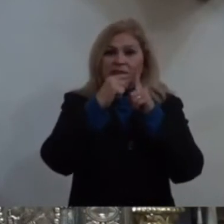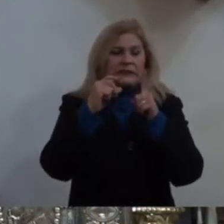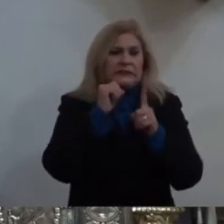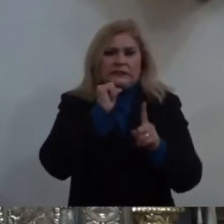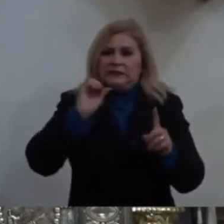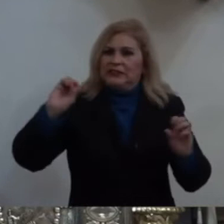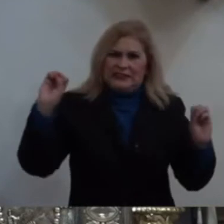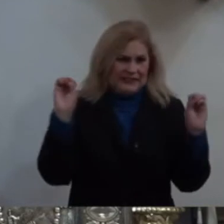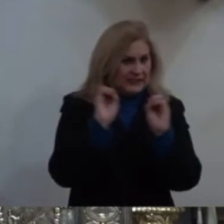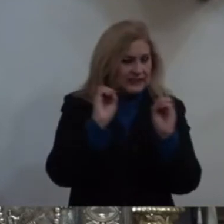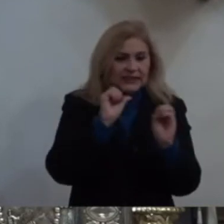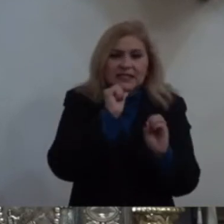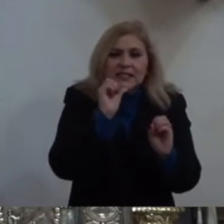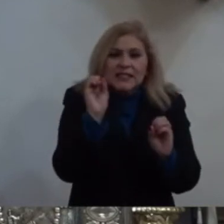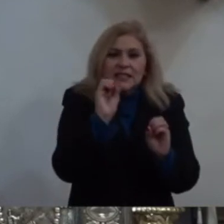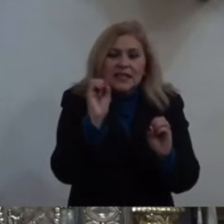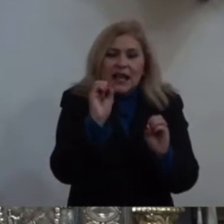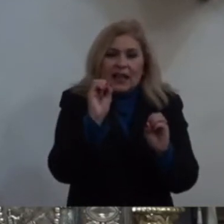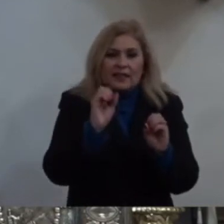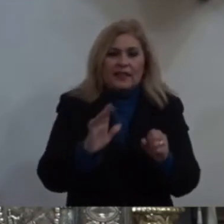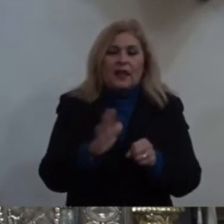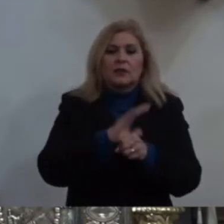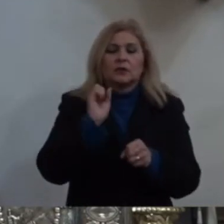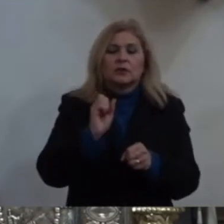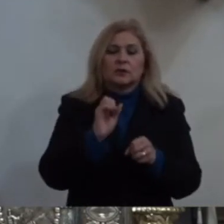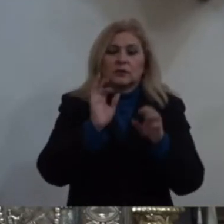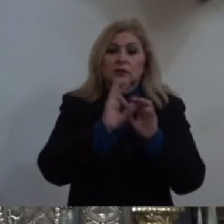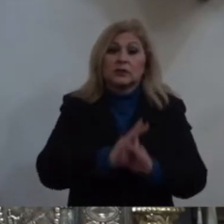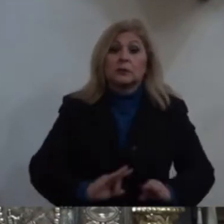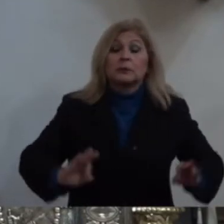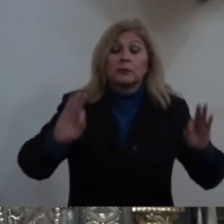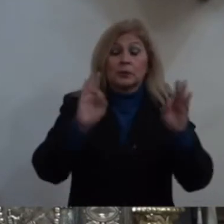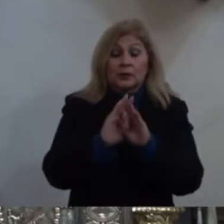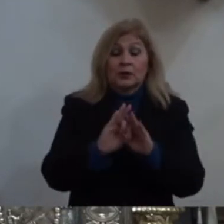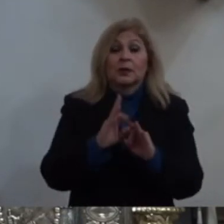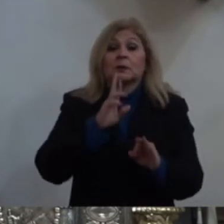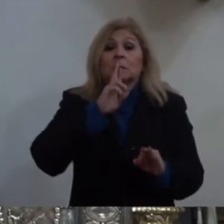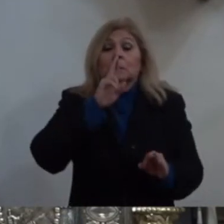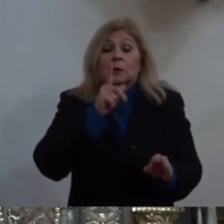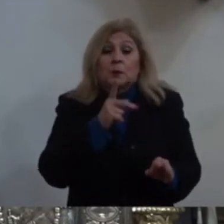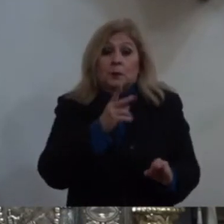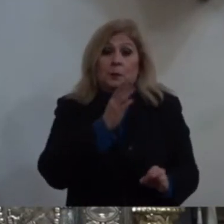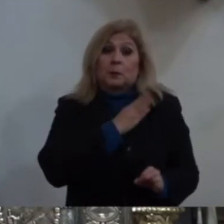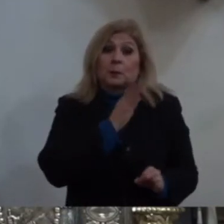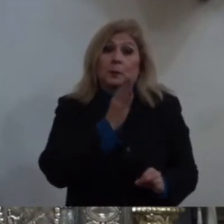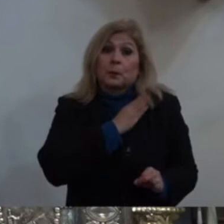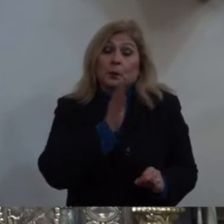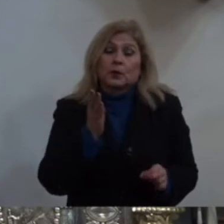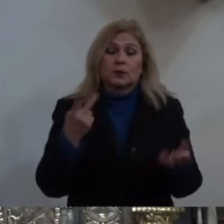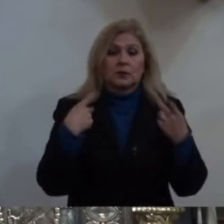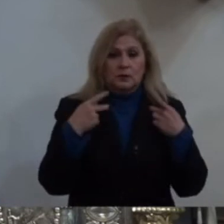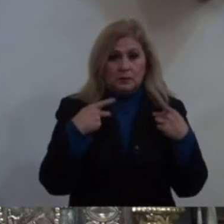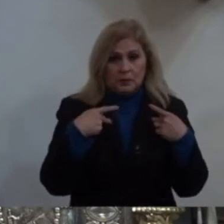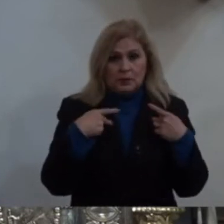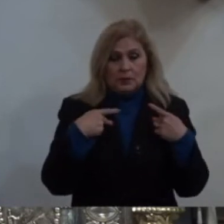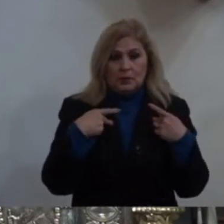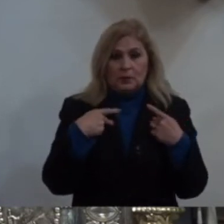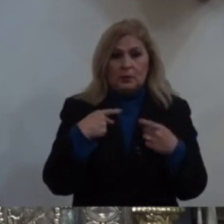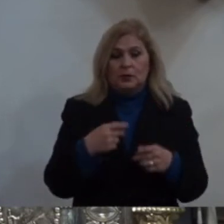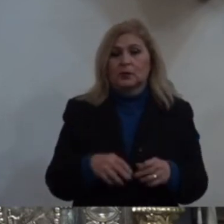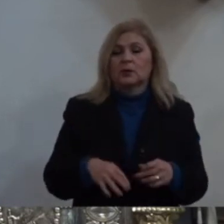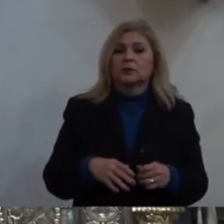Por muy válida Que parezca Por muy proporcional Que pueda